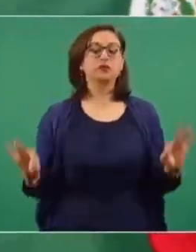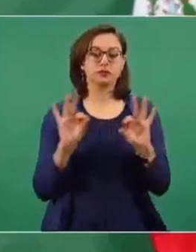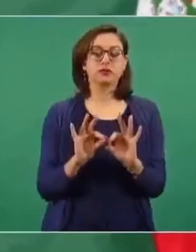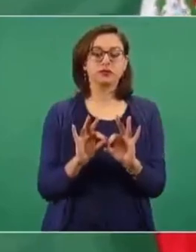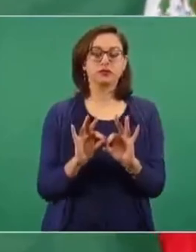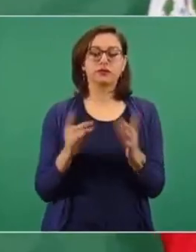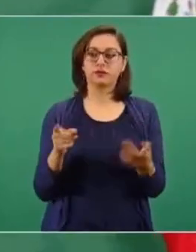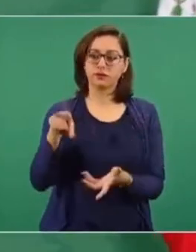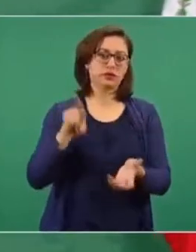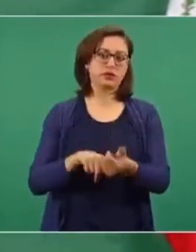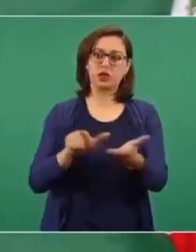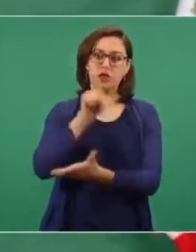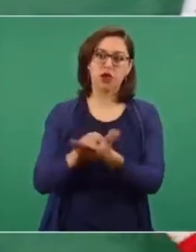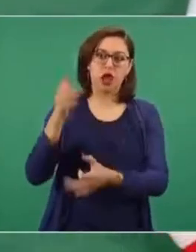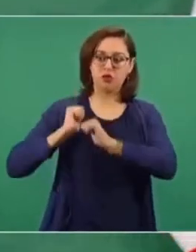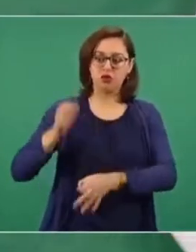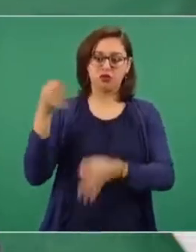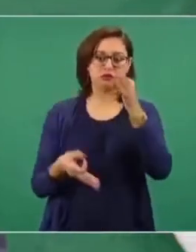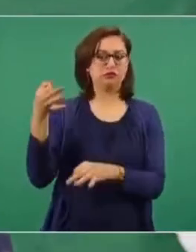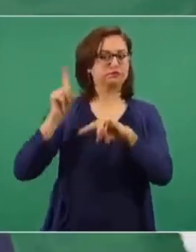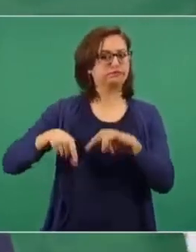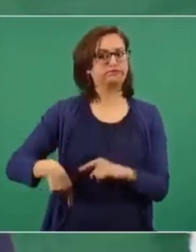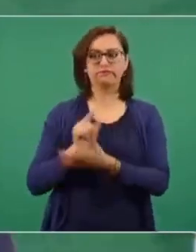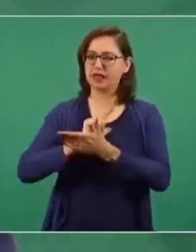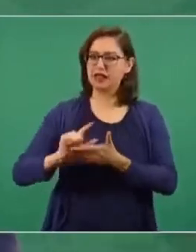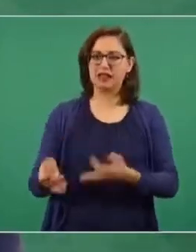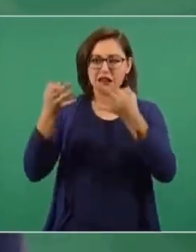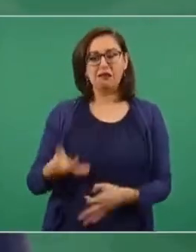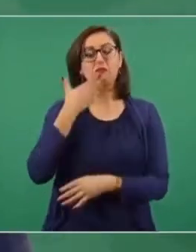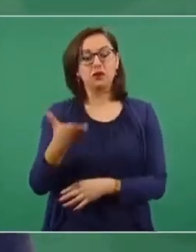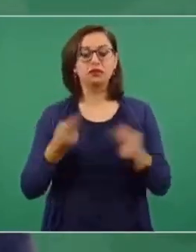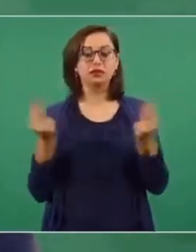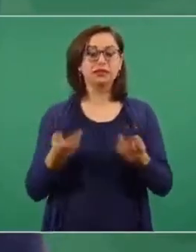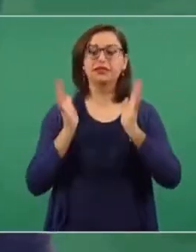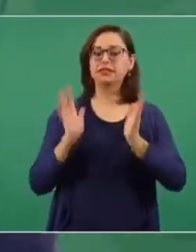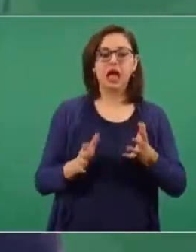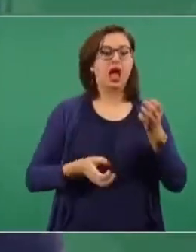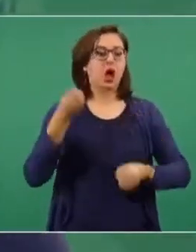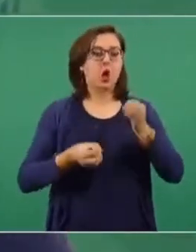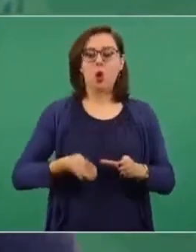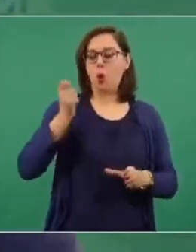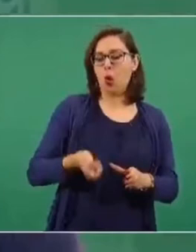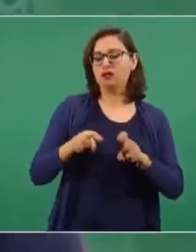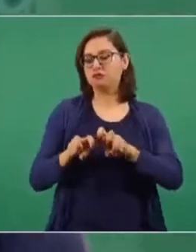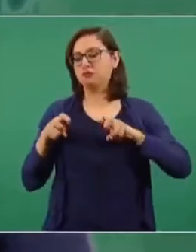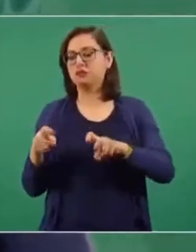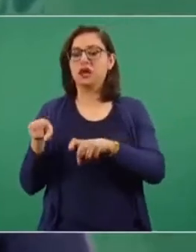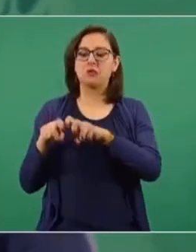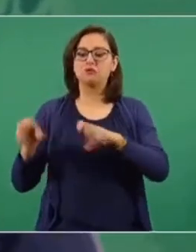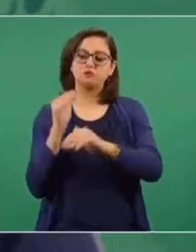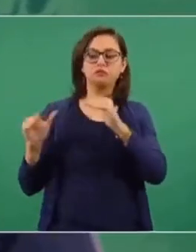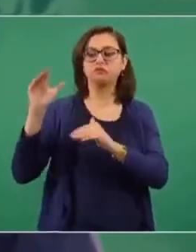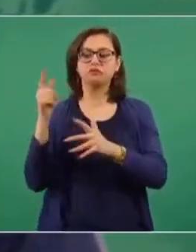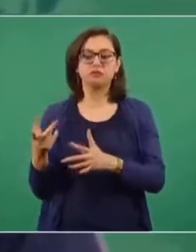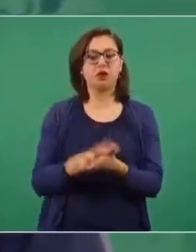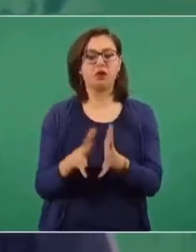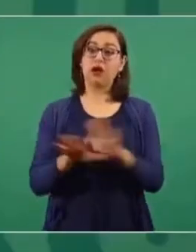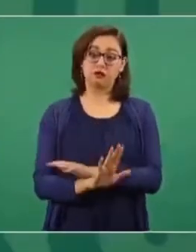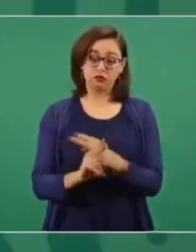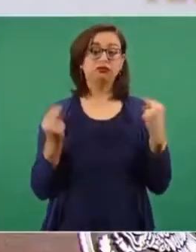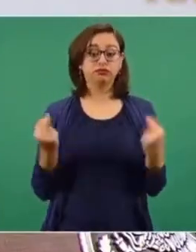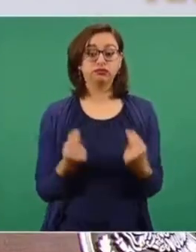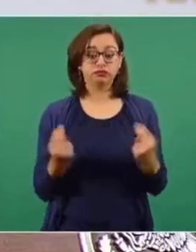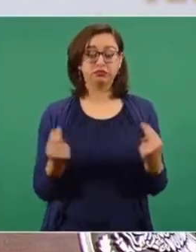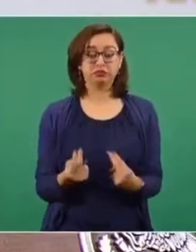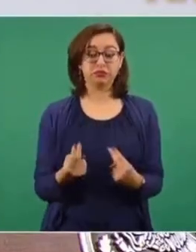la reforma en el Poder Judicial. No pueden haber jueces, ni magistrados, ni ministros que están nada más al servicio de grupos de intereses creados.